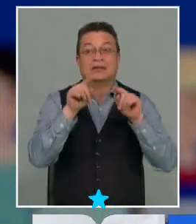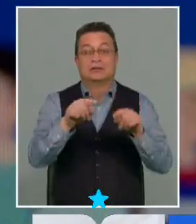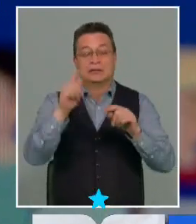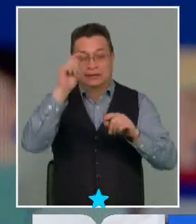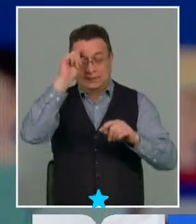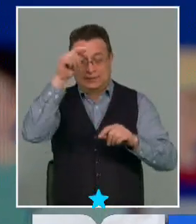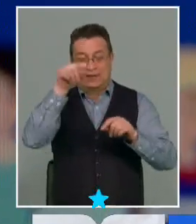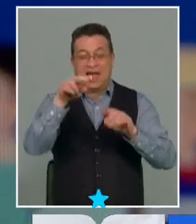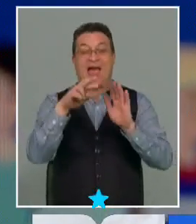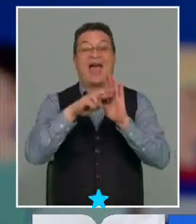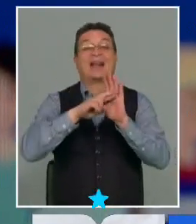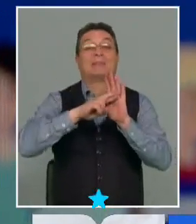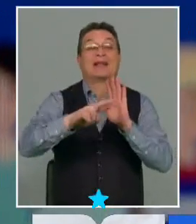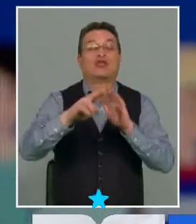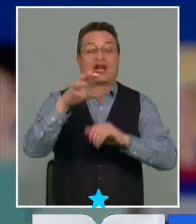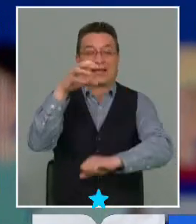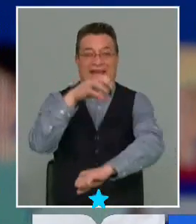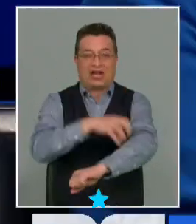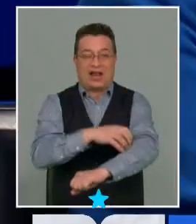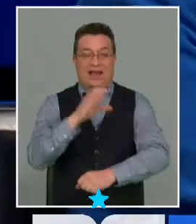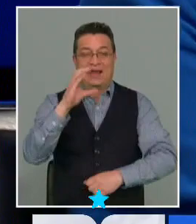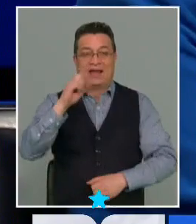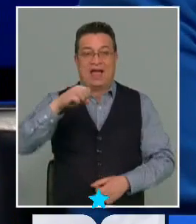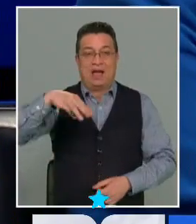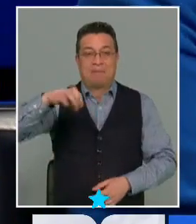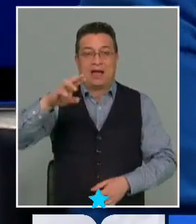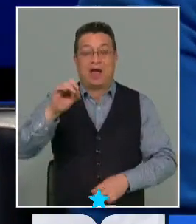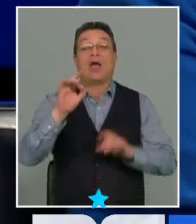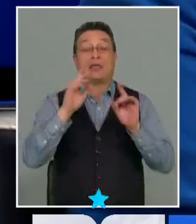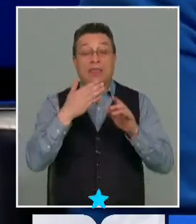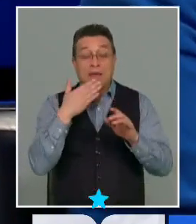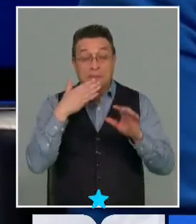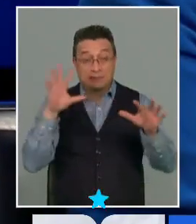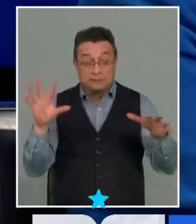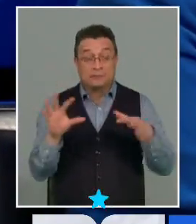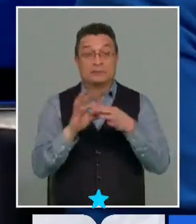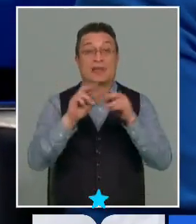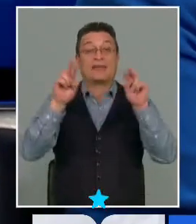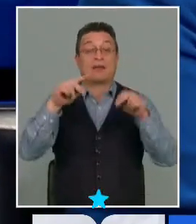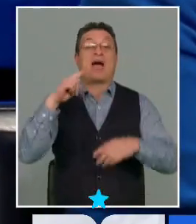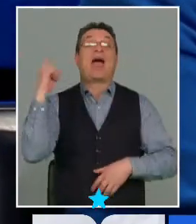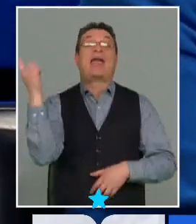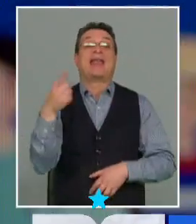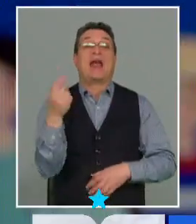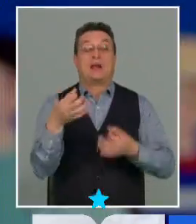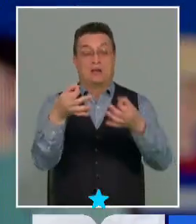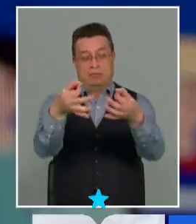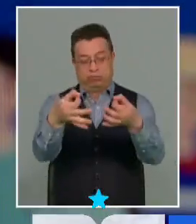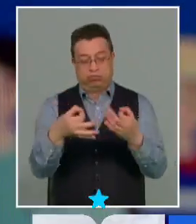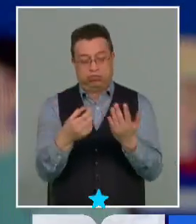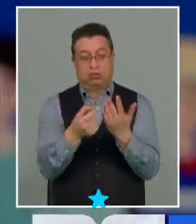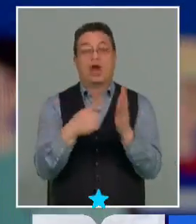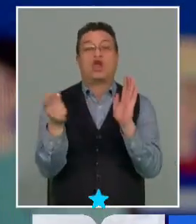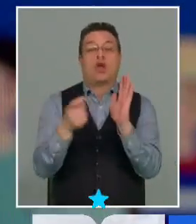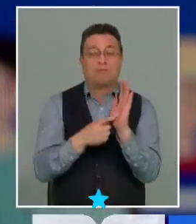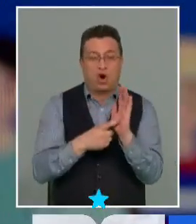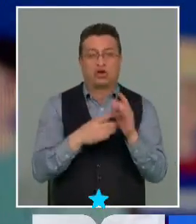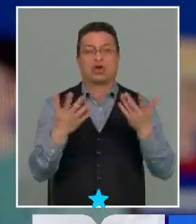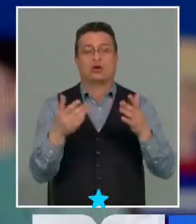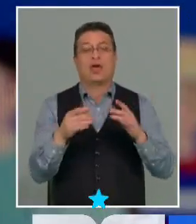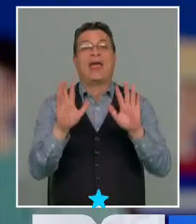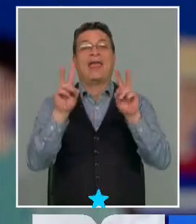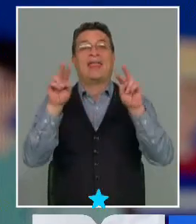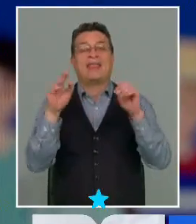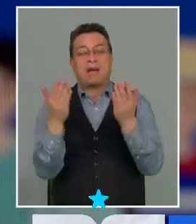la idea de representación regional de esta Cámara, sino que tienen que ver también con temas generales, como presupuestos, como tributos, como temas de